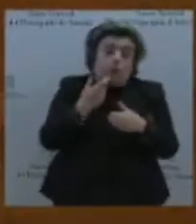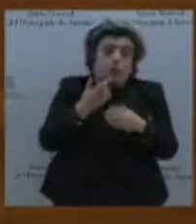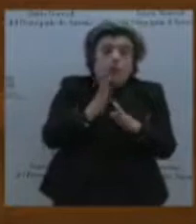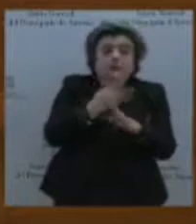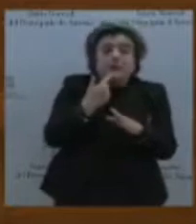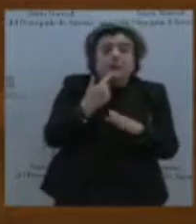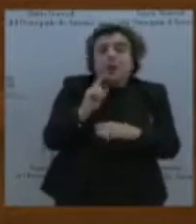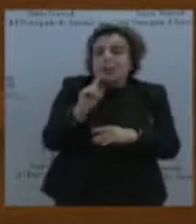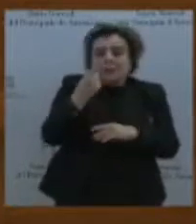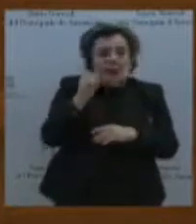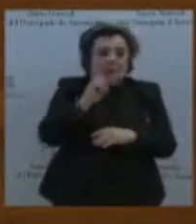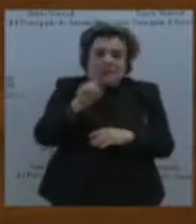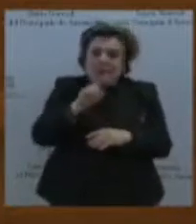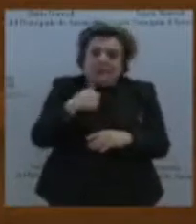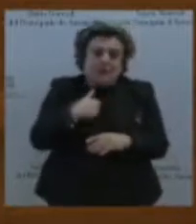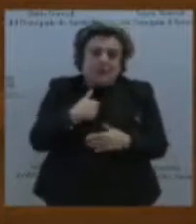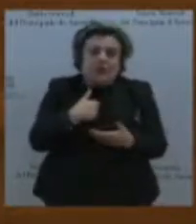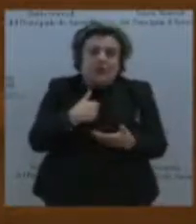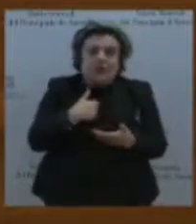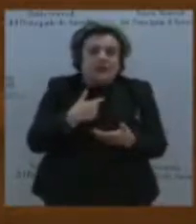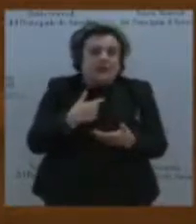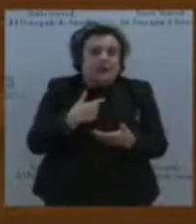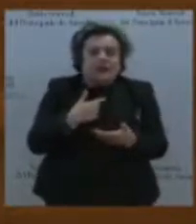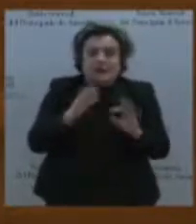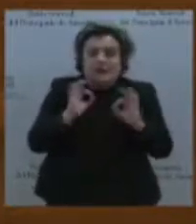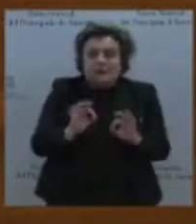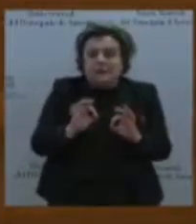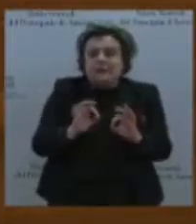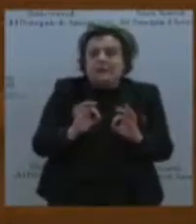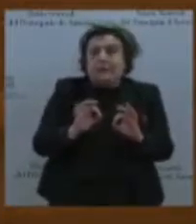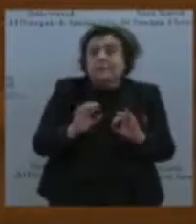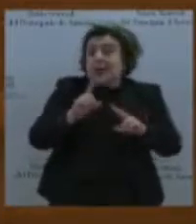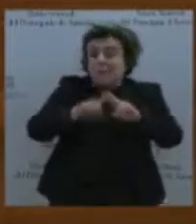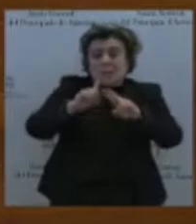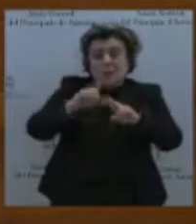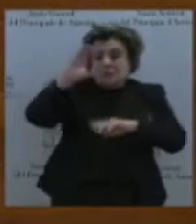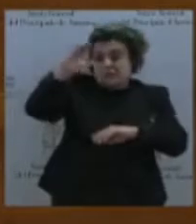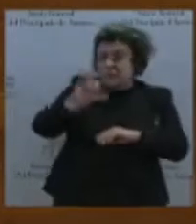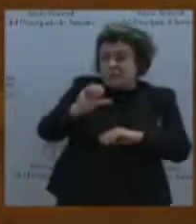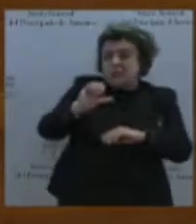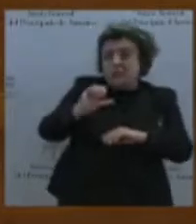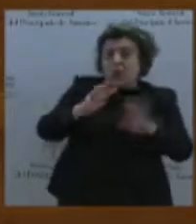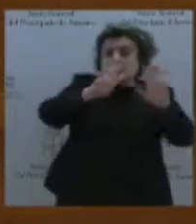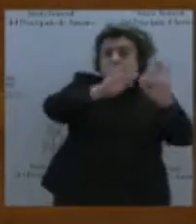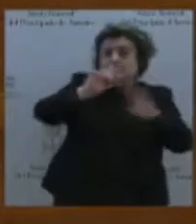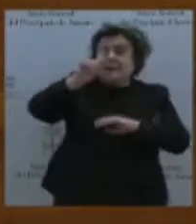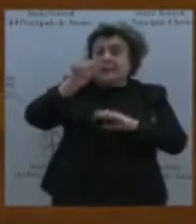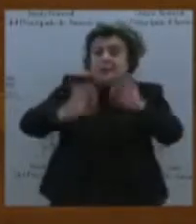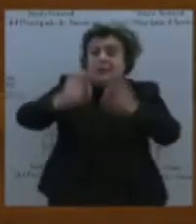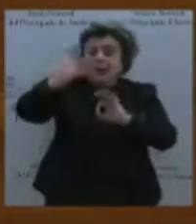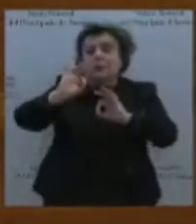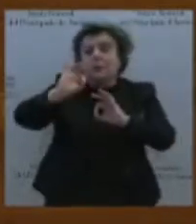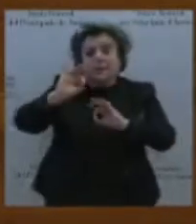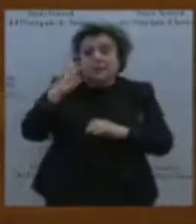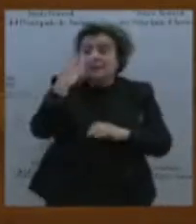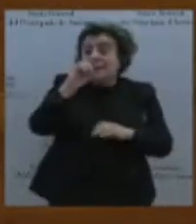escuchar a Vox mintiendo permanentemente en sede parlamentaria. El 91% de los 20.000 millones de igualdad van